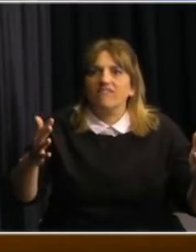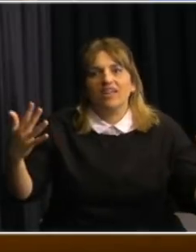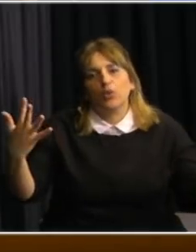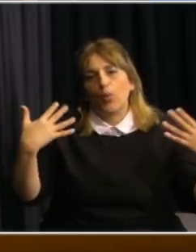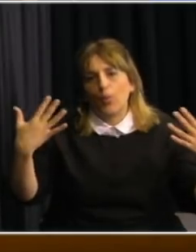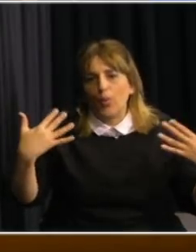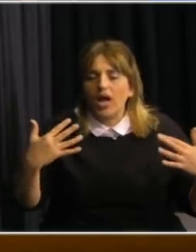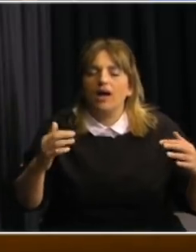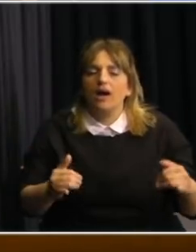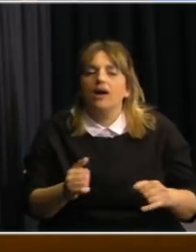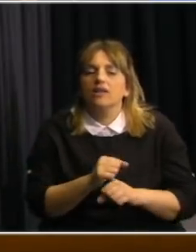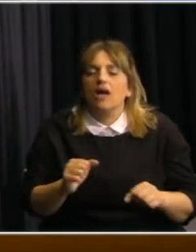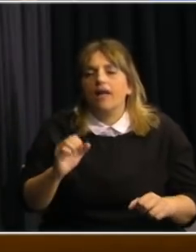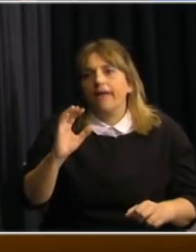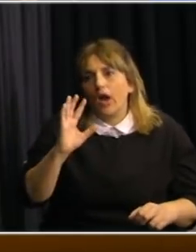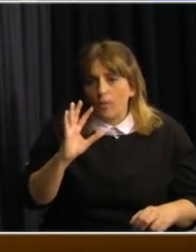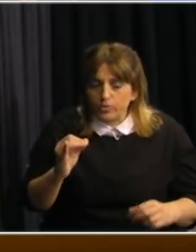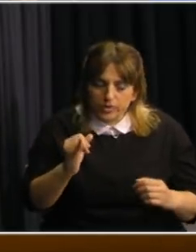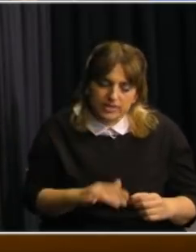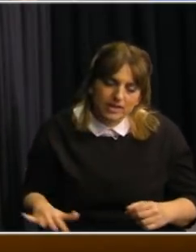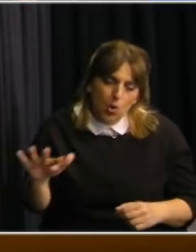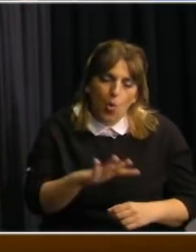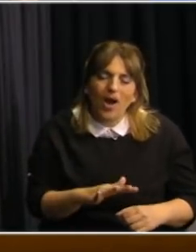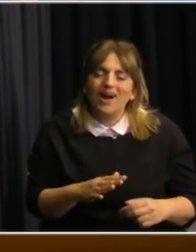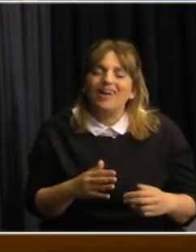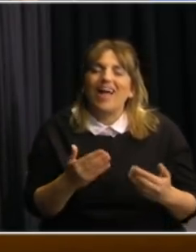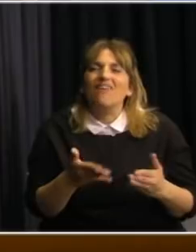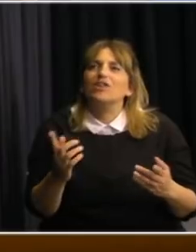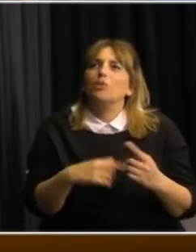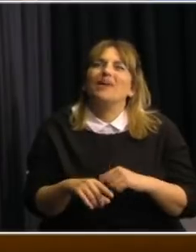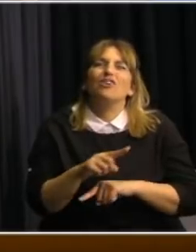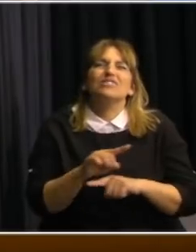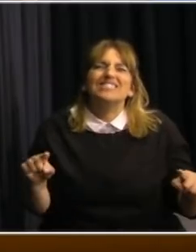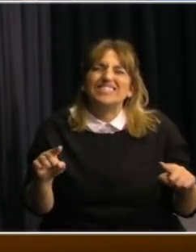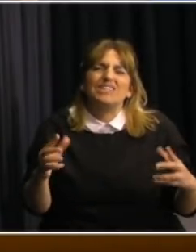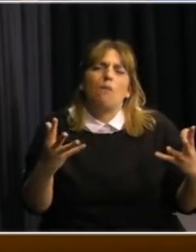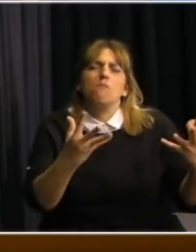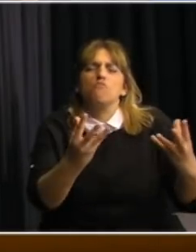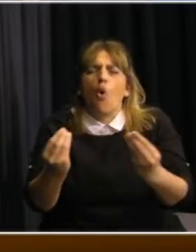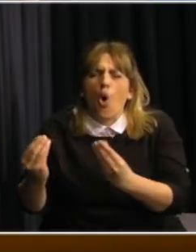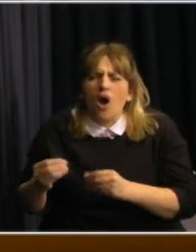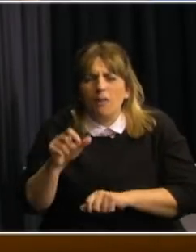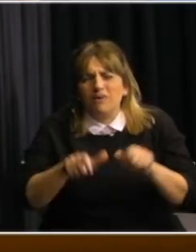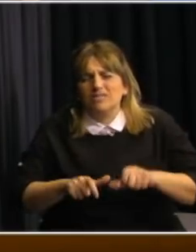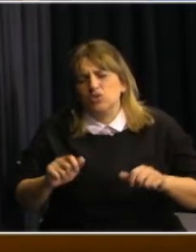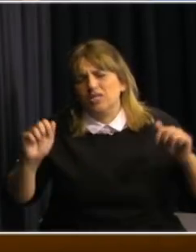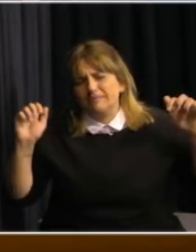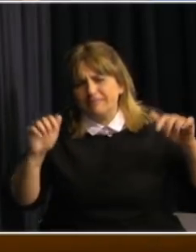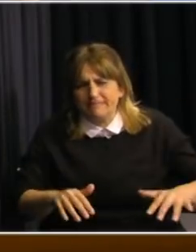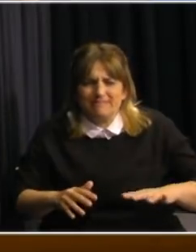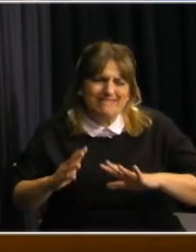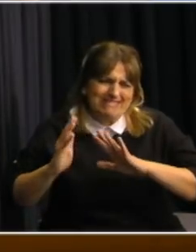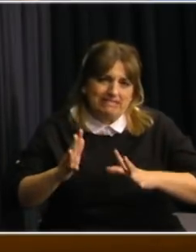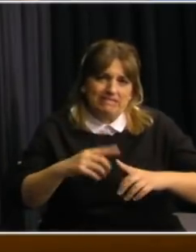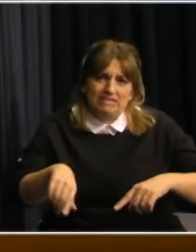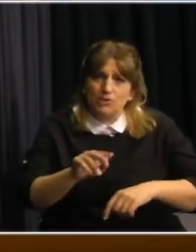utilización del espacio abierto sin aglomerarse. Y ahí el tercer eje de trabajo del GACH que es el monitoreo